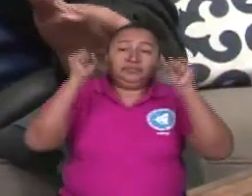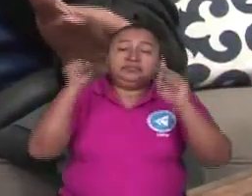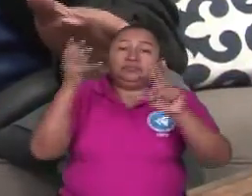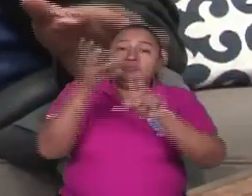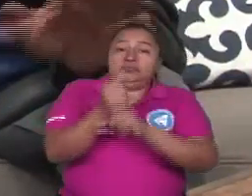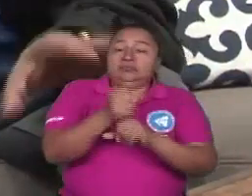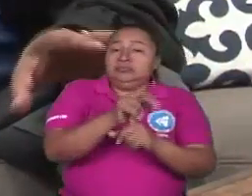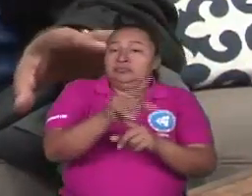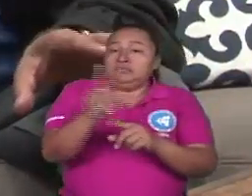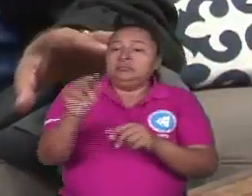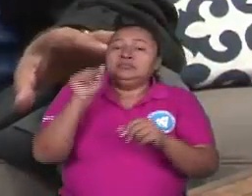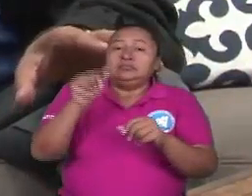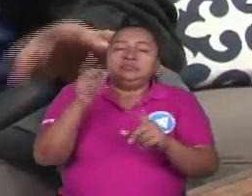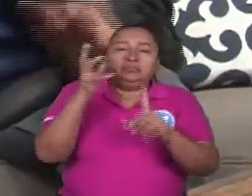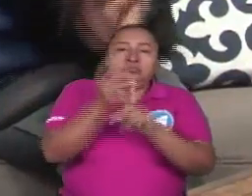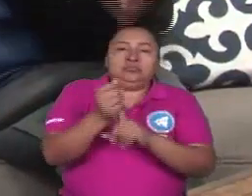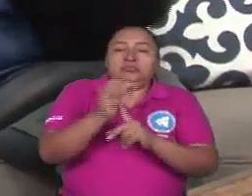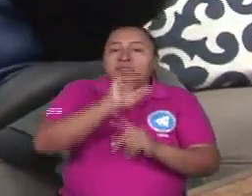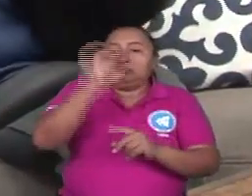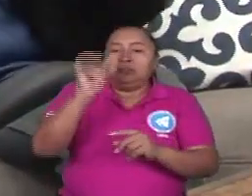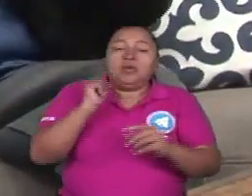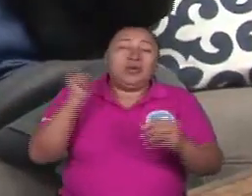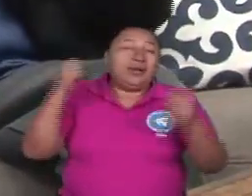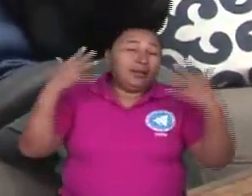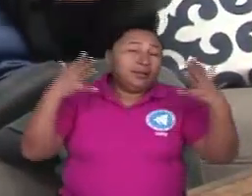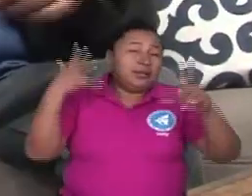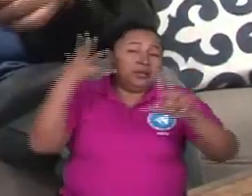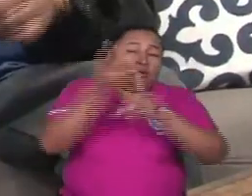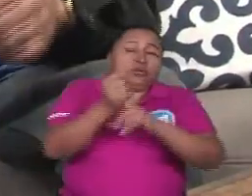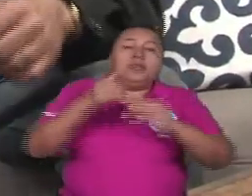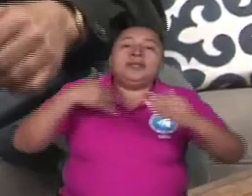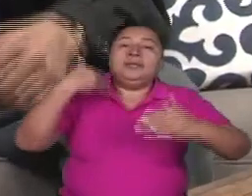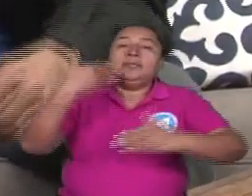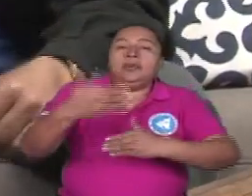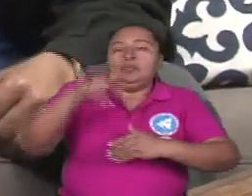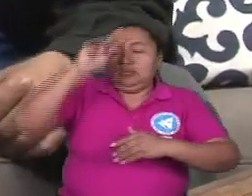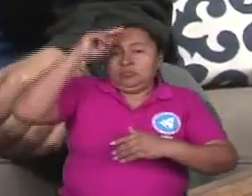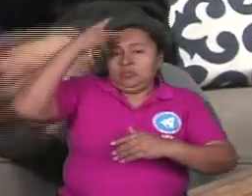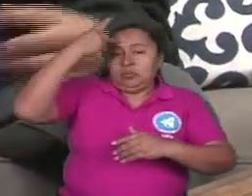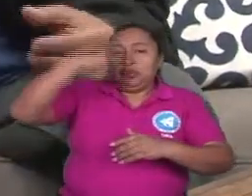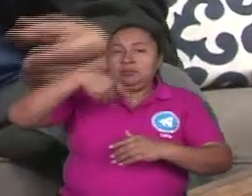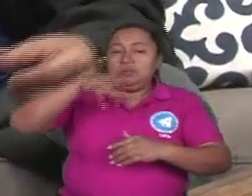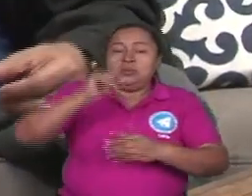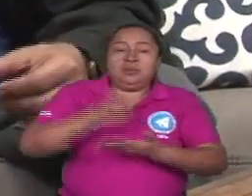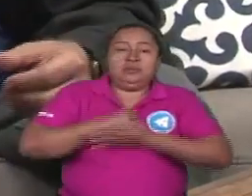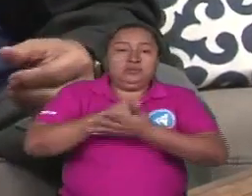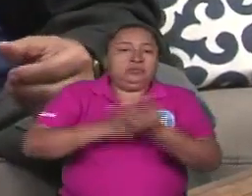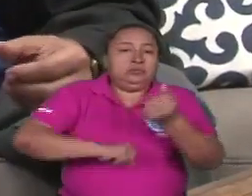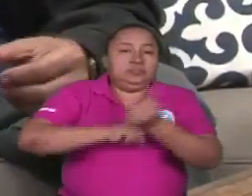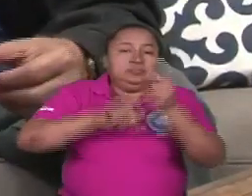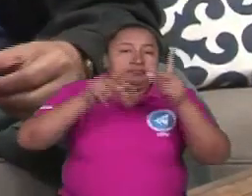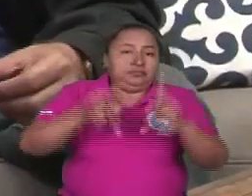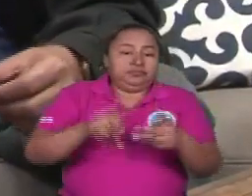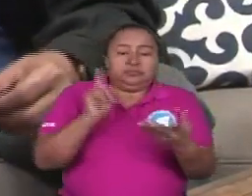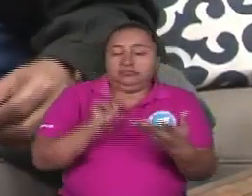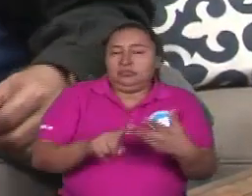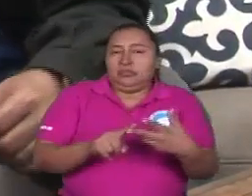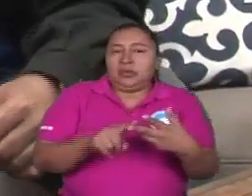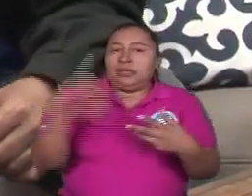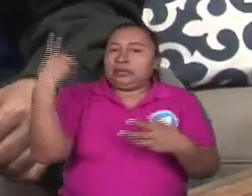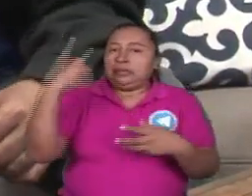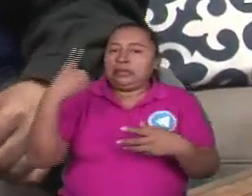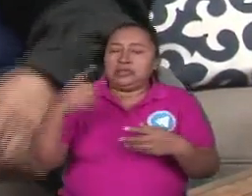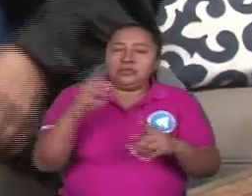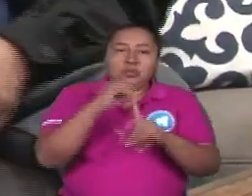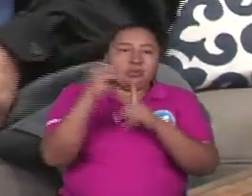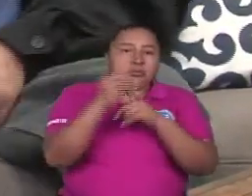misma era la conquista del cielo y los grandes logros que vienen posterior. Políticas públicas a favor de la gente, derecho a